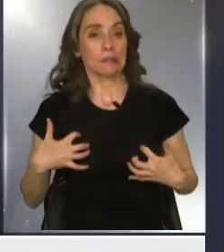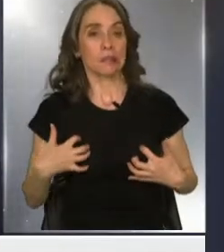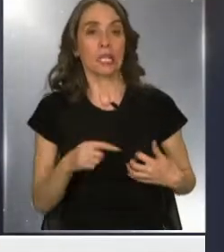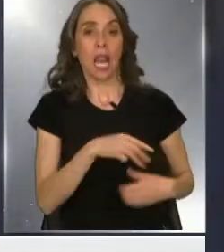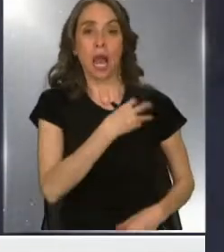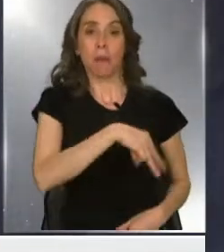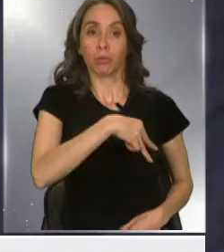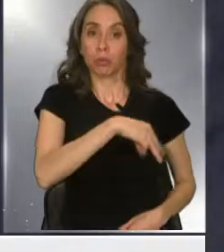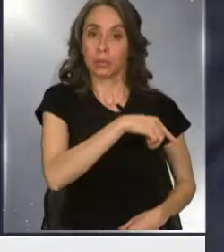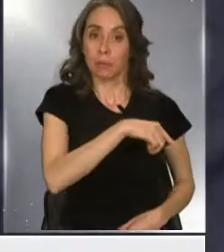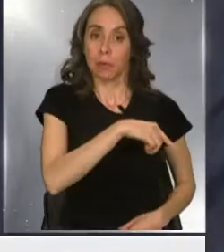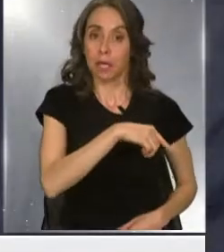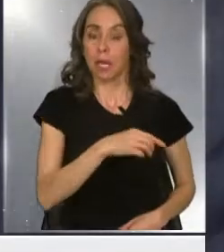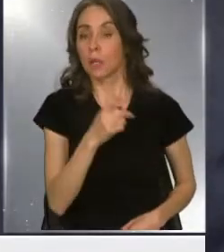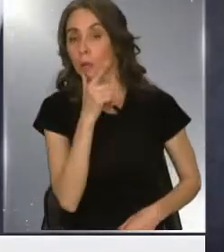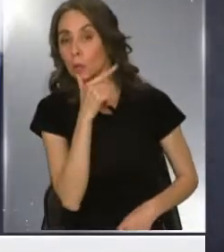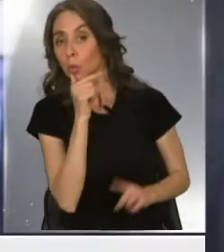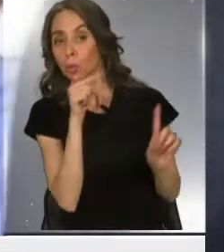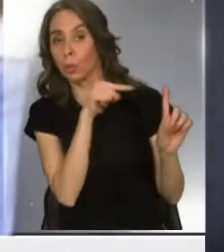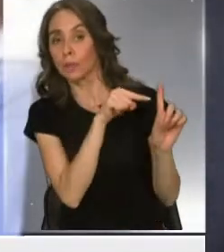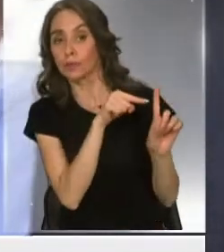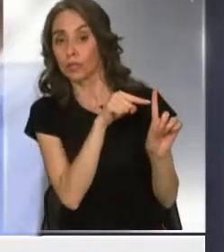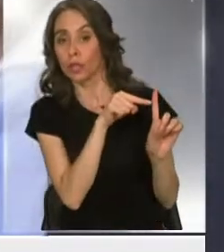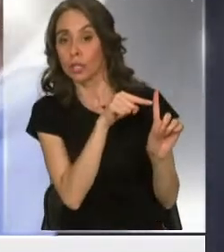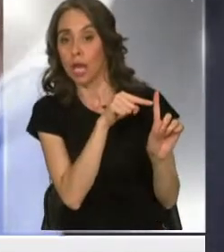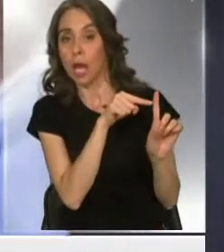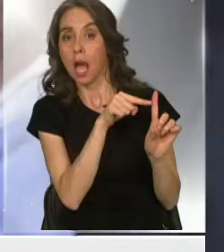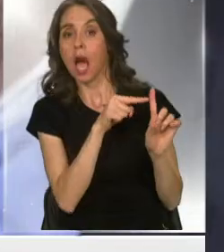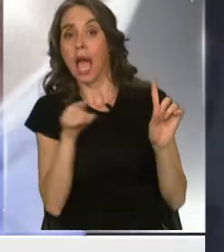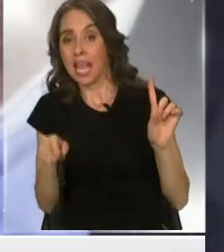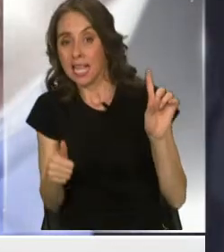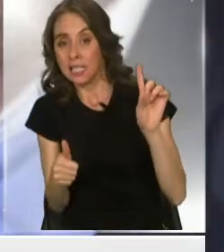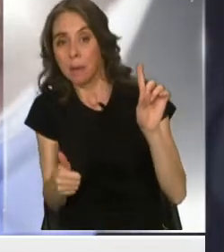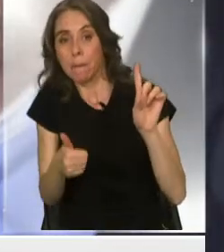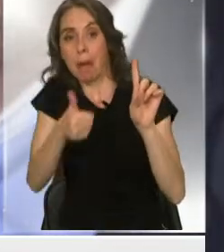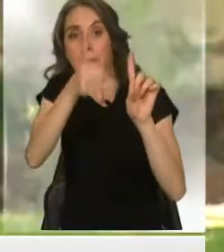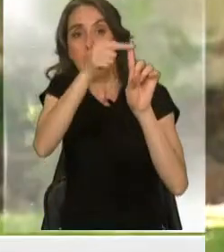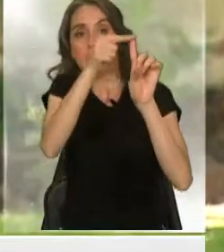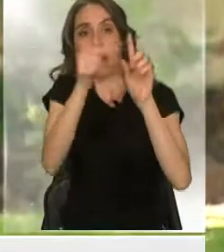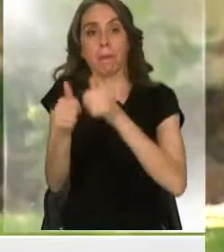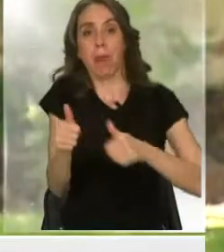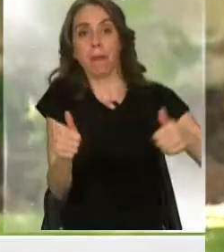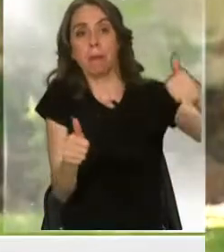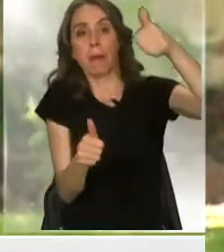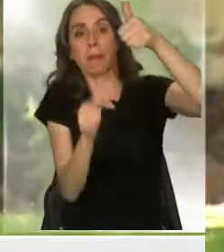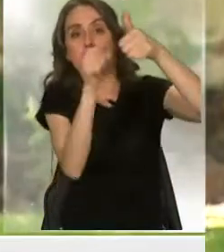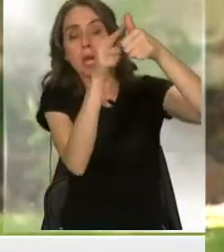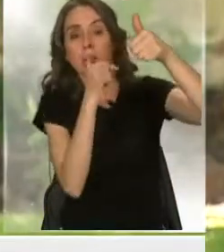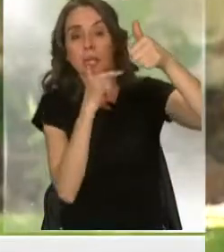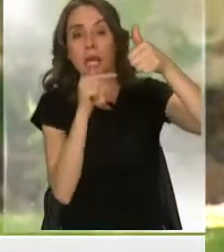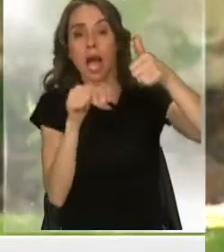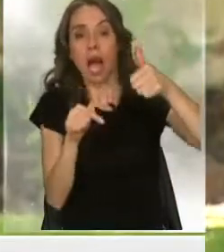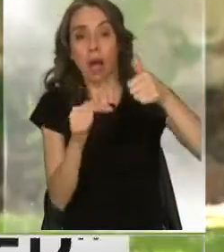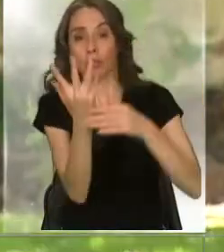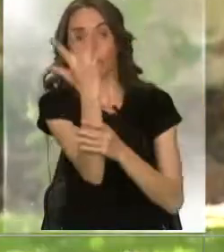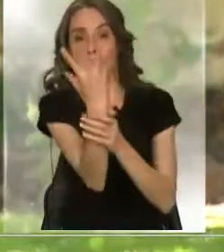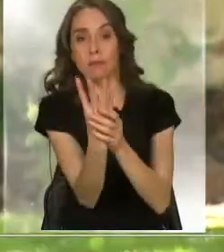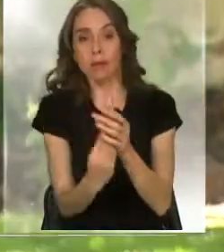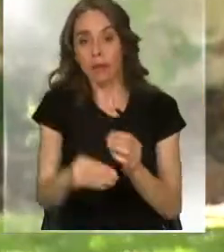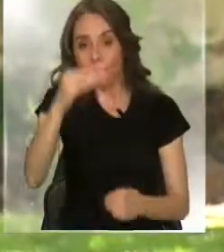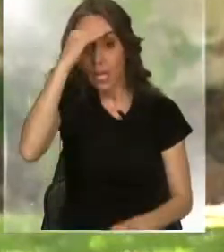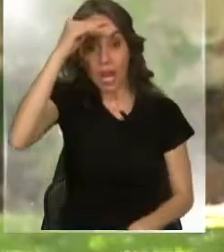municipalidad y los cuestionamientos parecen haber escalado. en este momento estamos con una pérdida de confianza